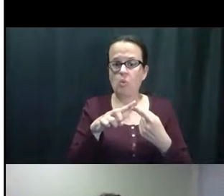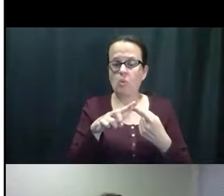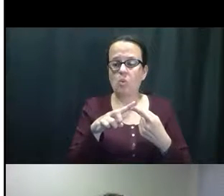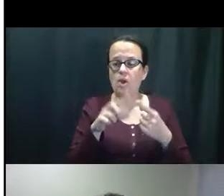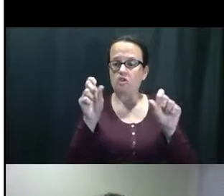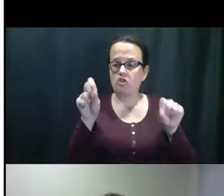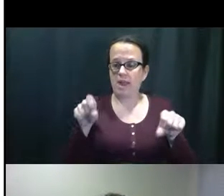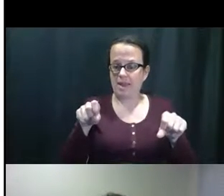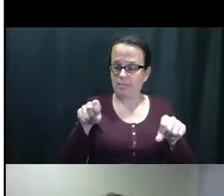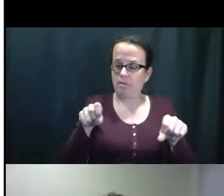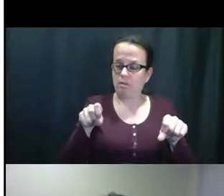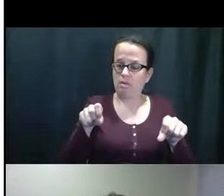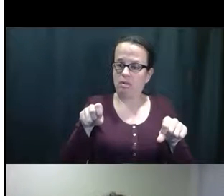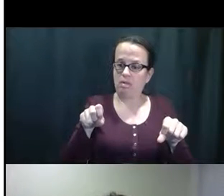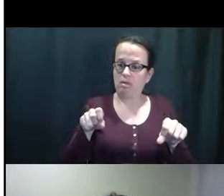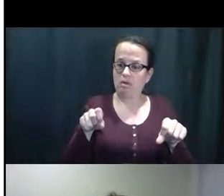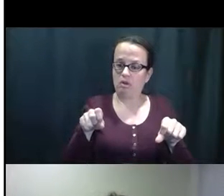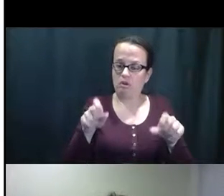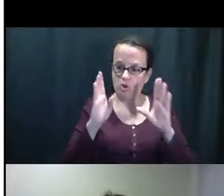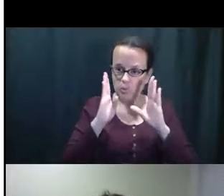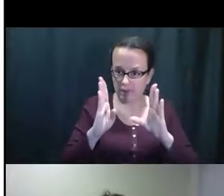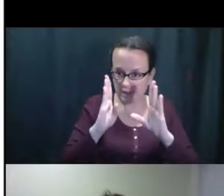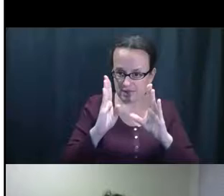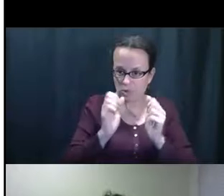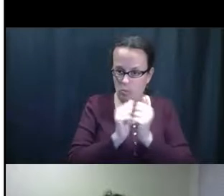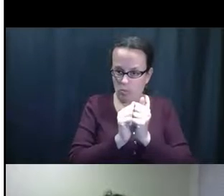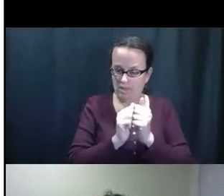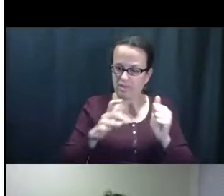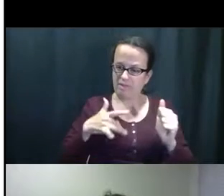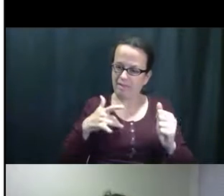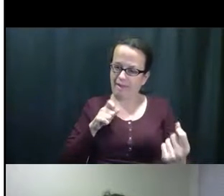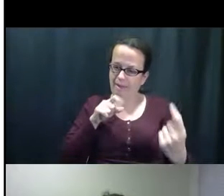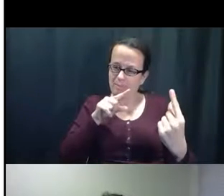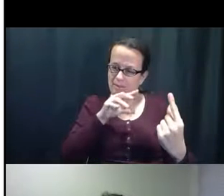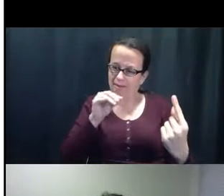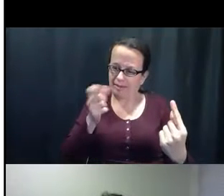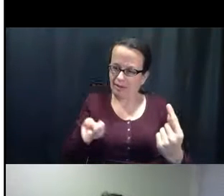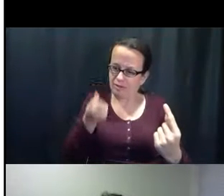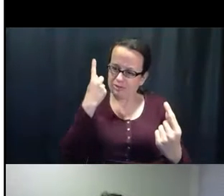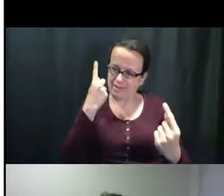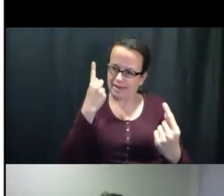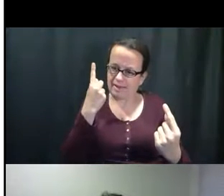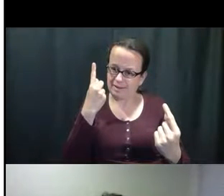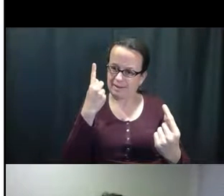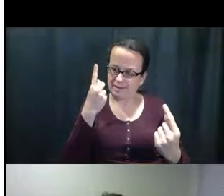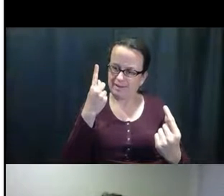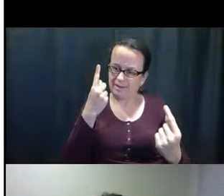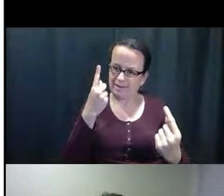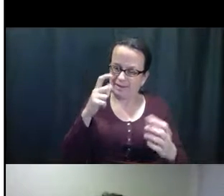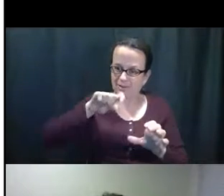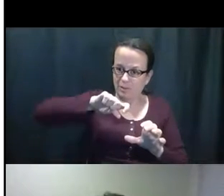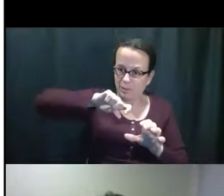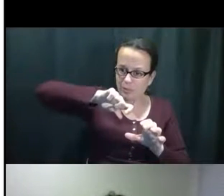Y le quiero explicar cuando usted usted puede escucharles a ellos con empatía y